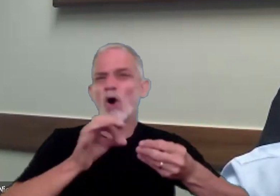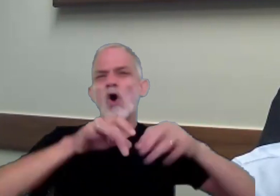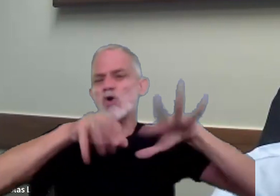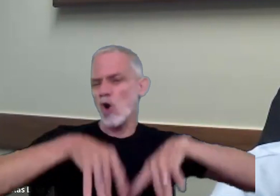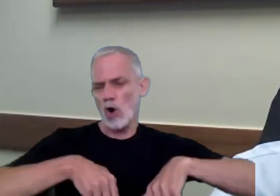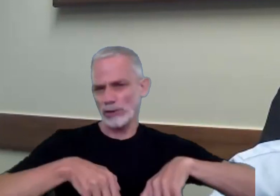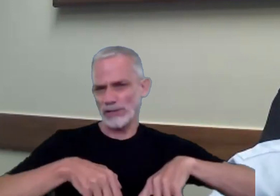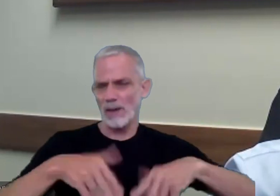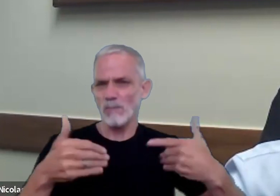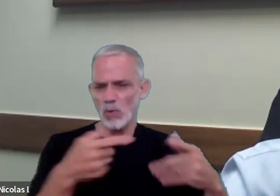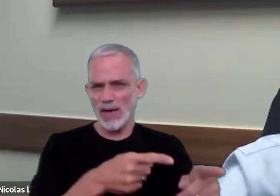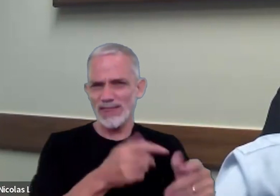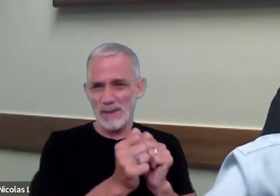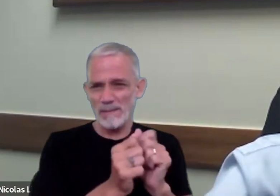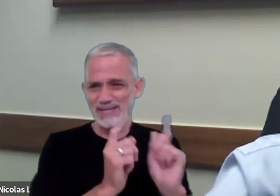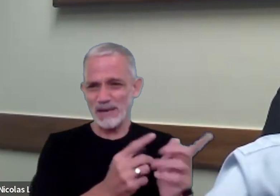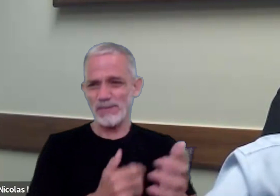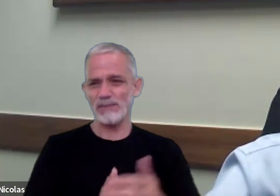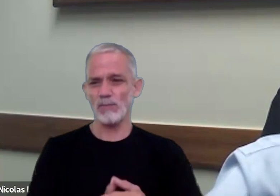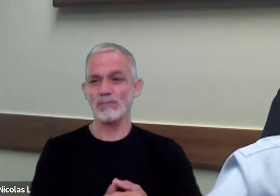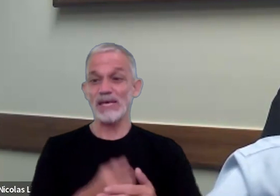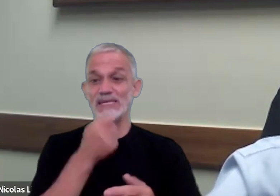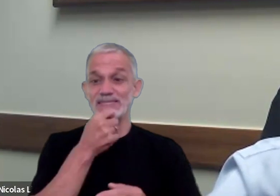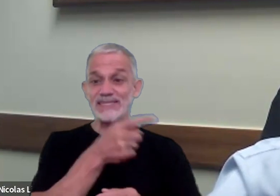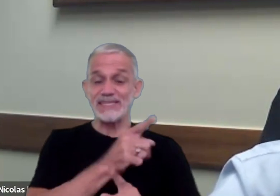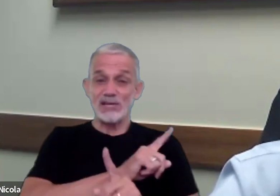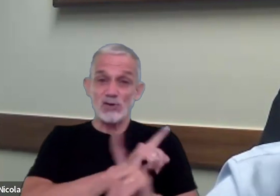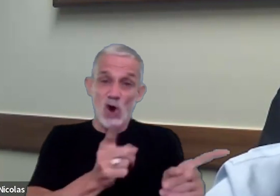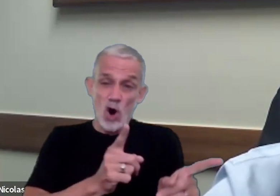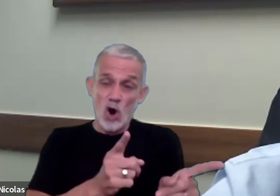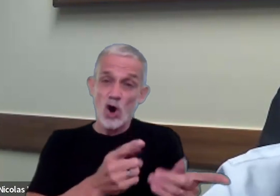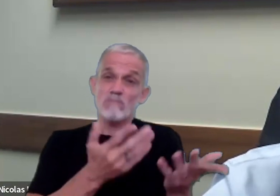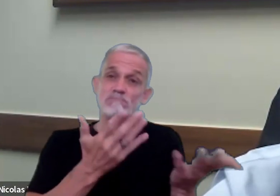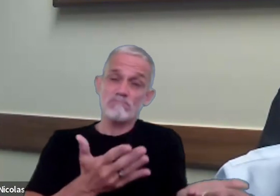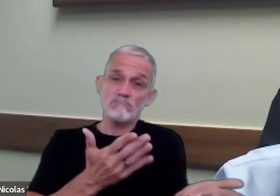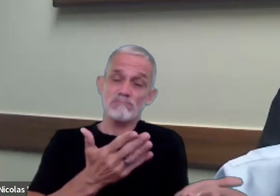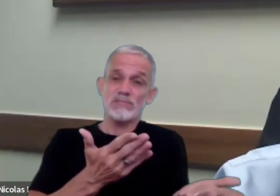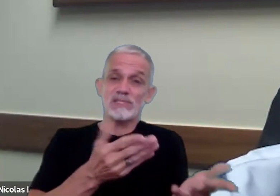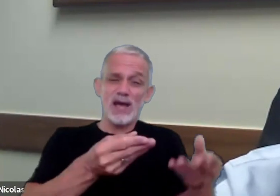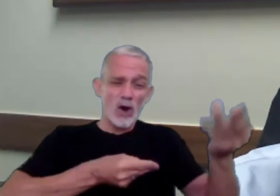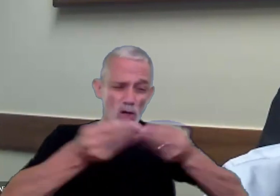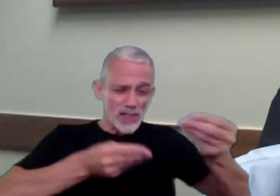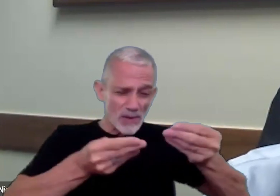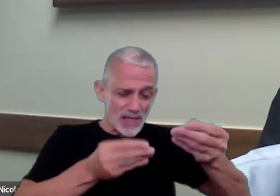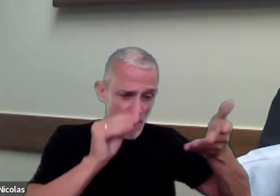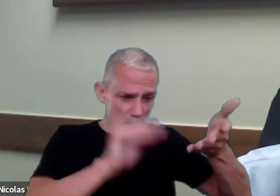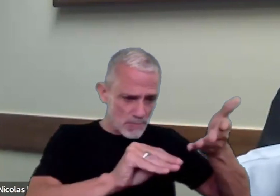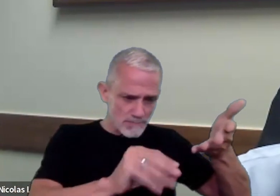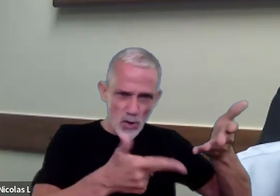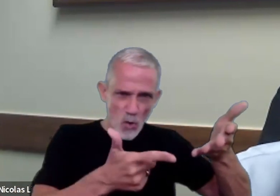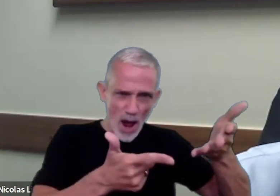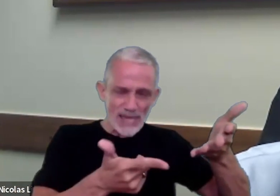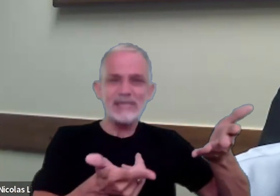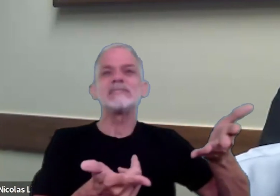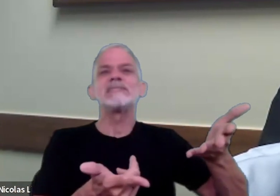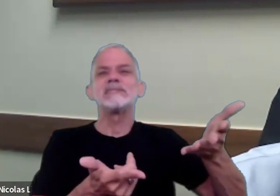si caso contrario si el estado contable si no tiene esa parte de reestructura